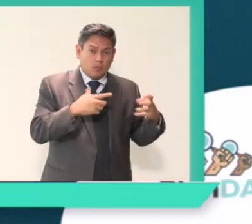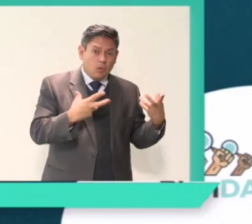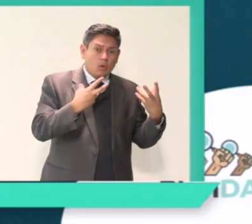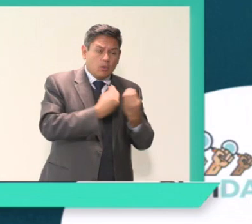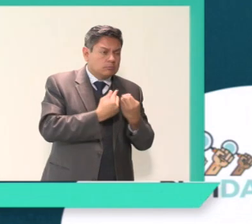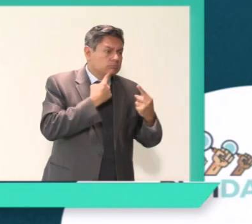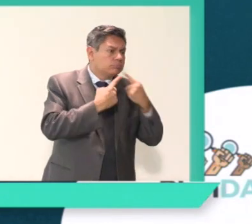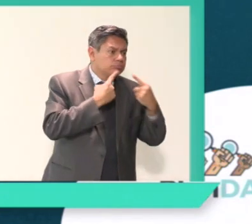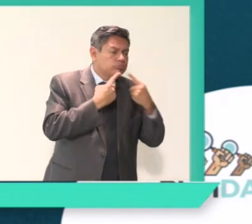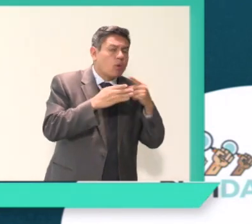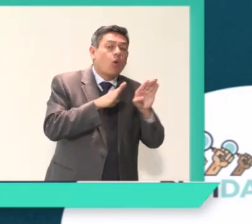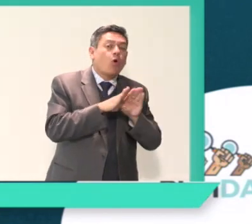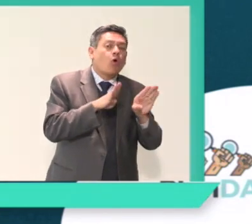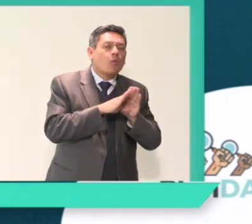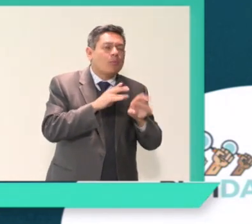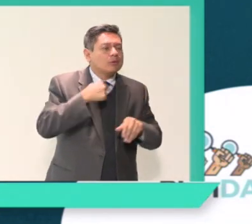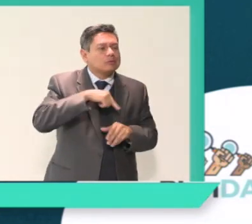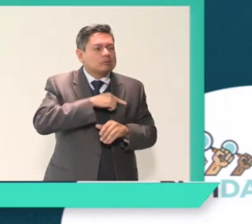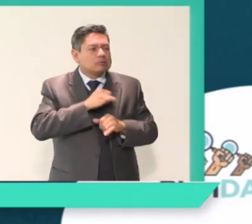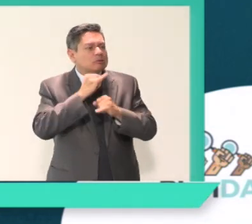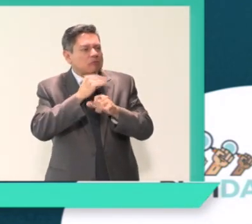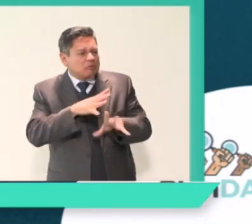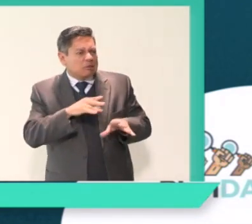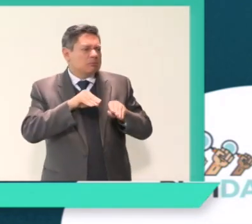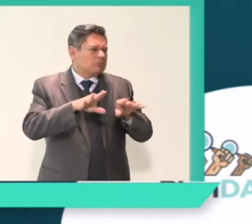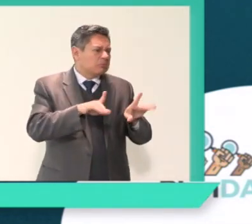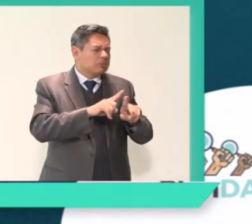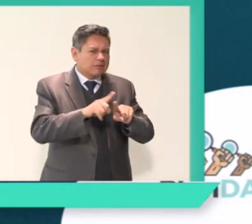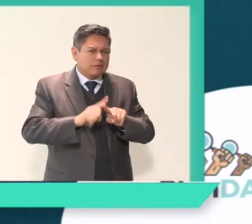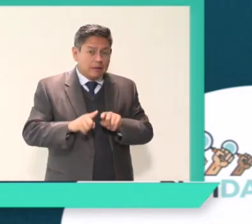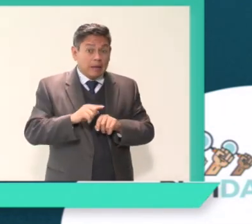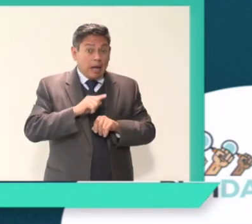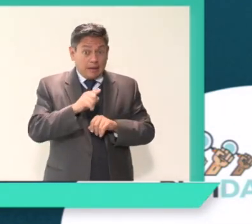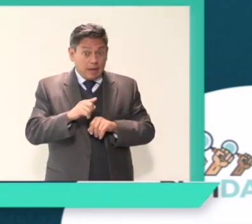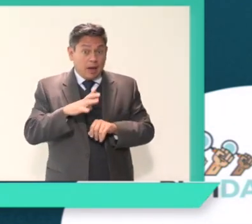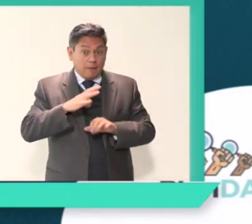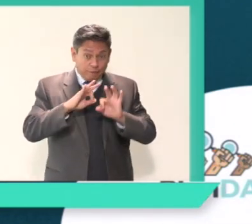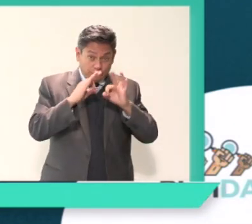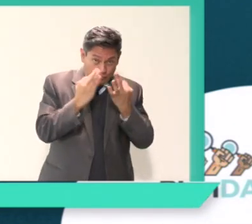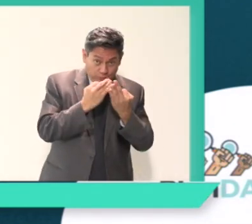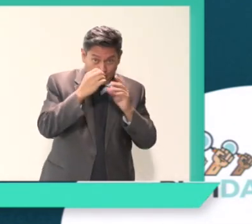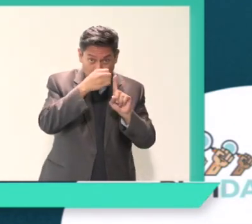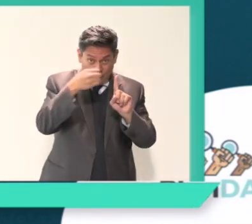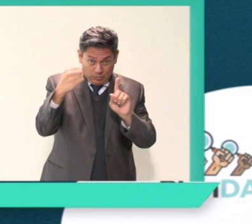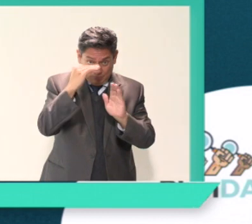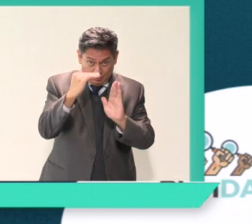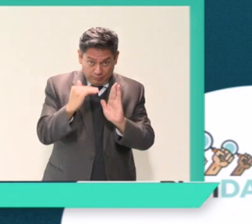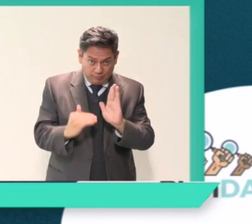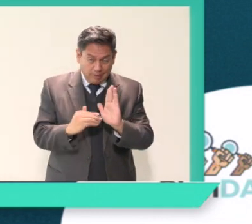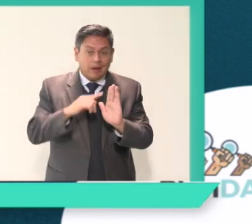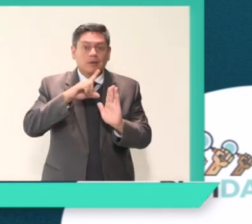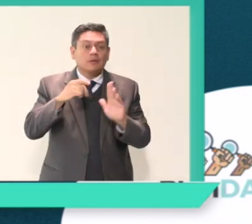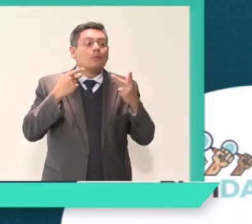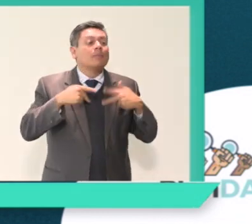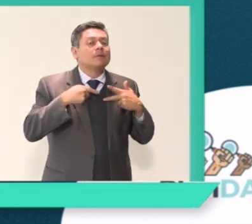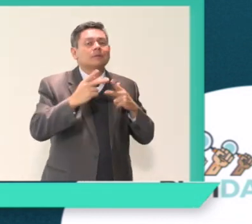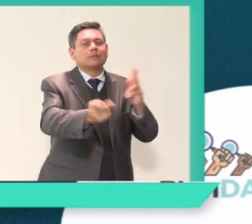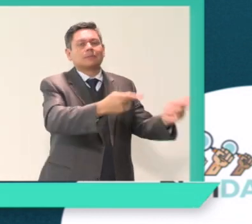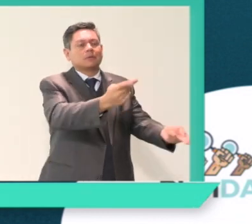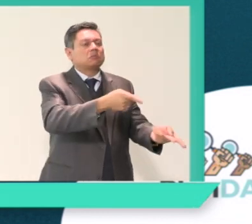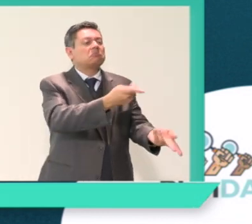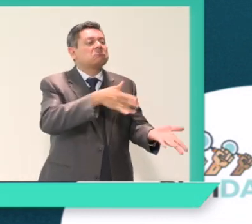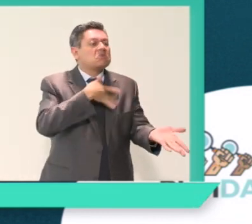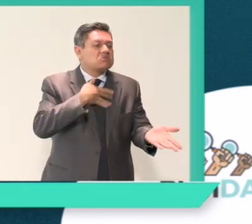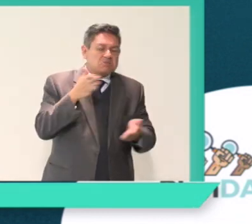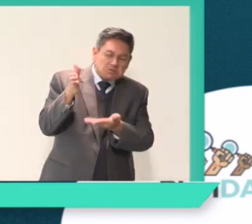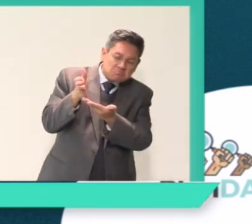Salas Suárez, quien dio a conocer que, por ahora, participan 17 entidades federativas en la puesta en marcha del plan y consideró que para detonar el interés de las personas